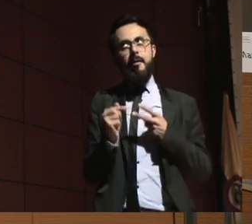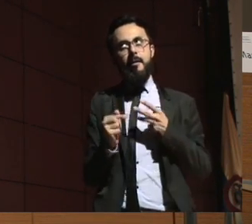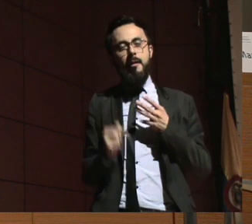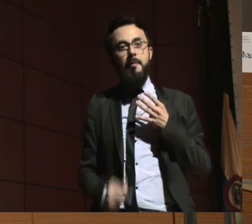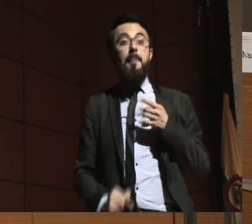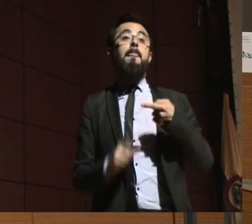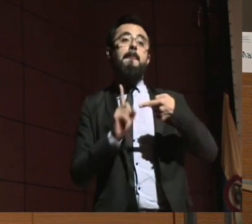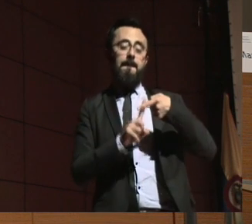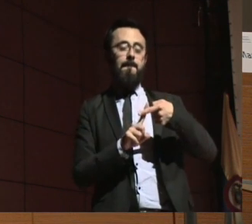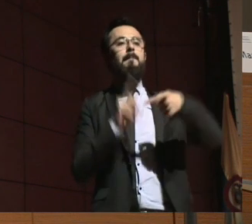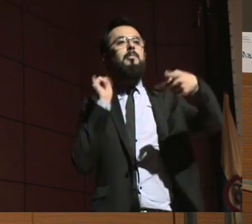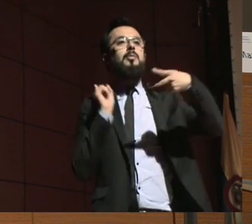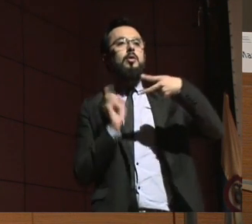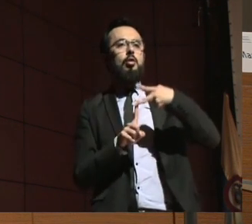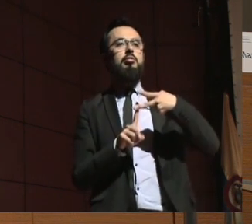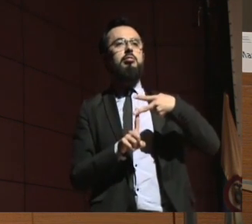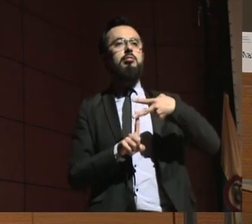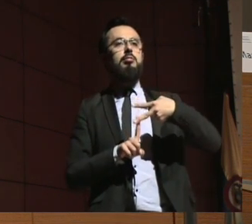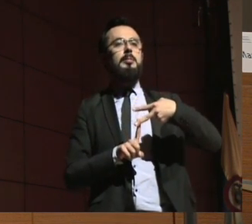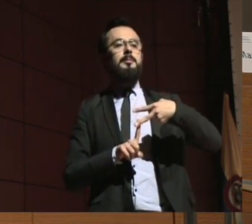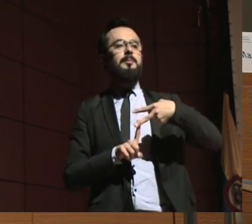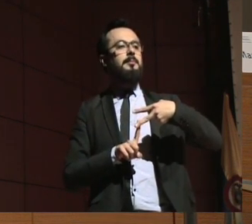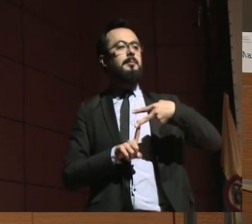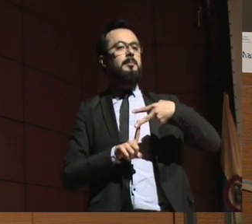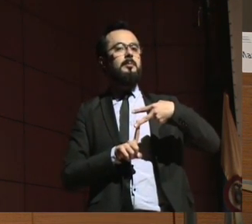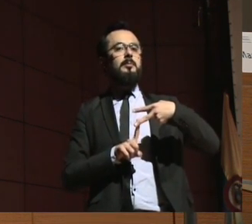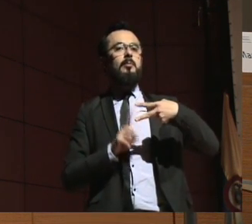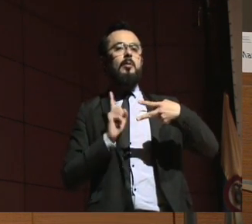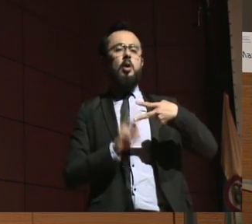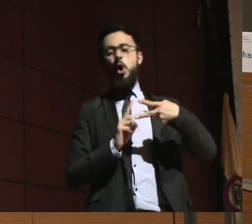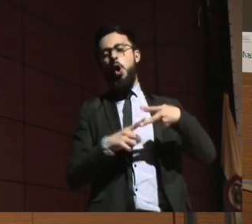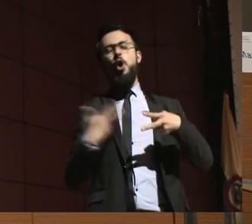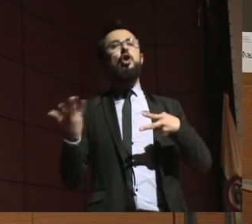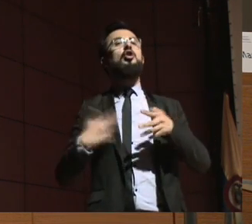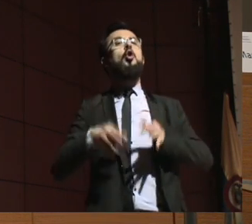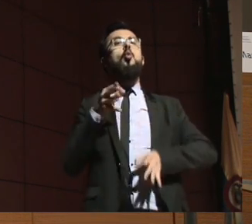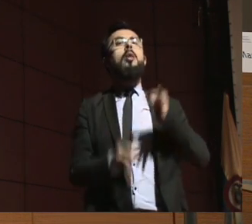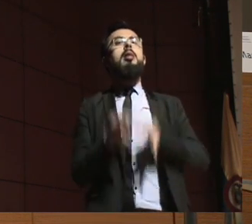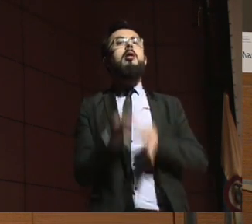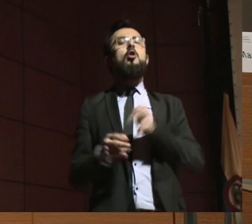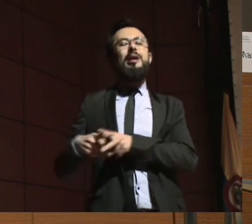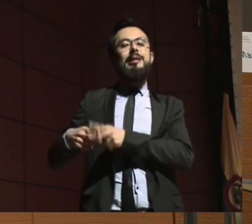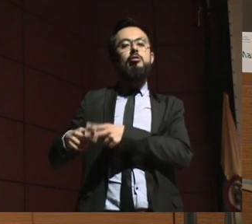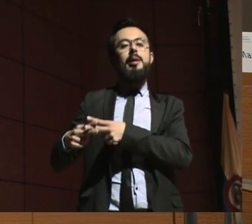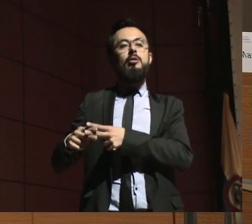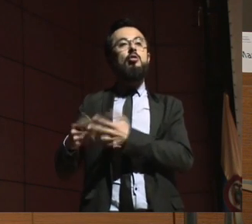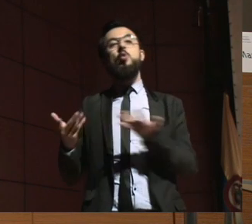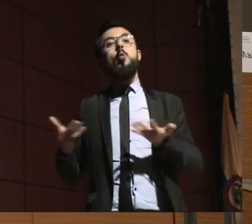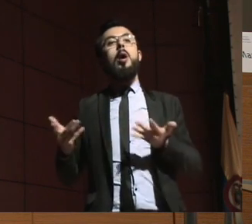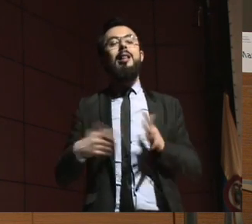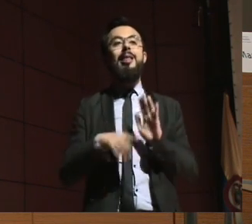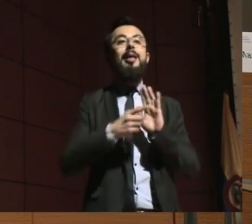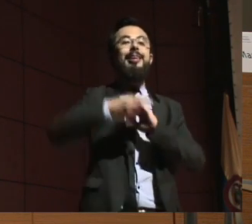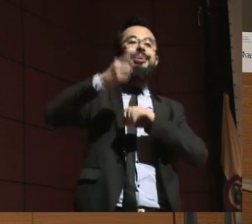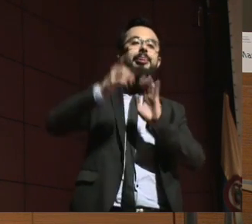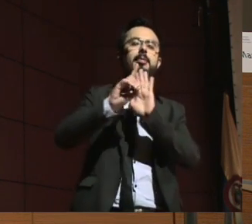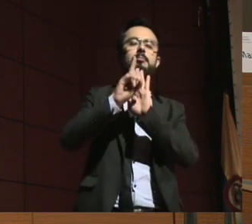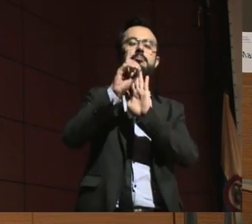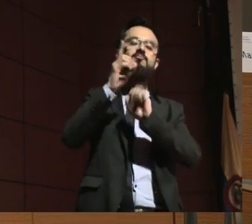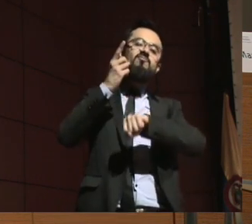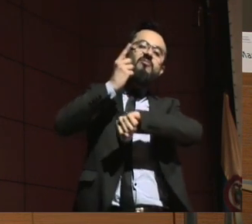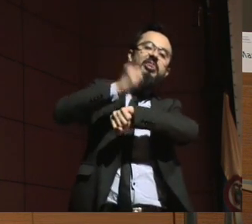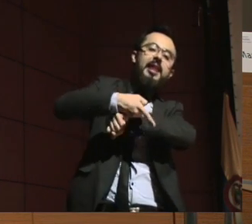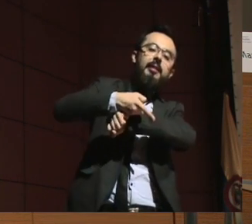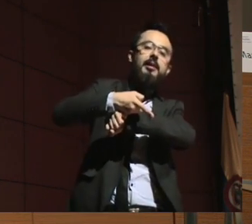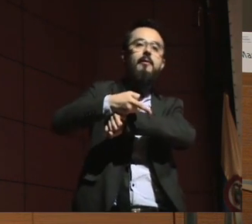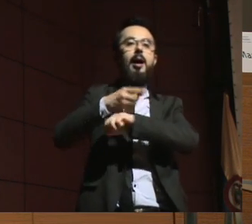que también pueden ser utilizados para tomar decisiones en estos casos. Y uno de ellos es las directivas anticipadas. Las directivas